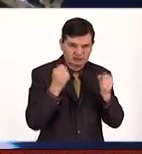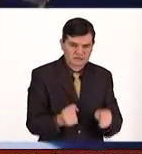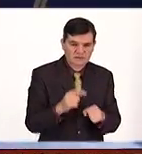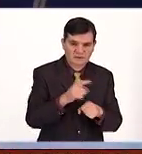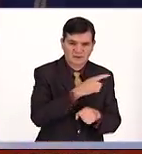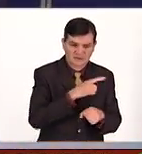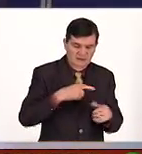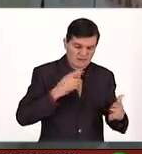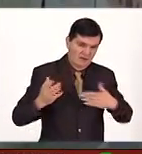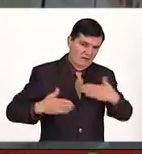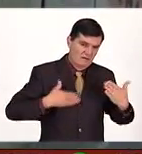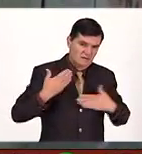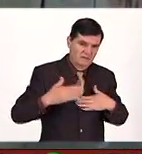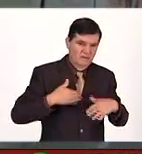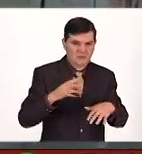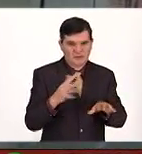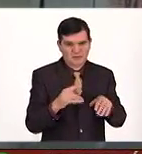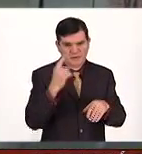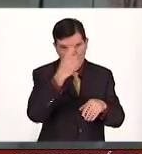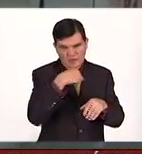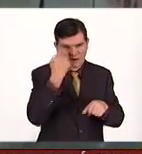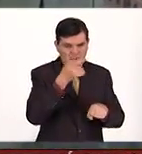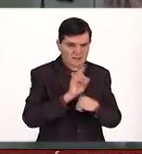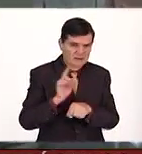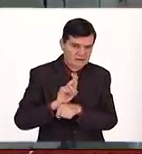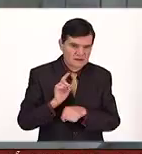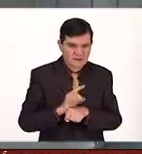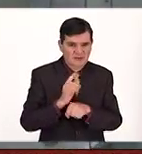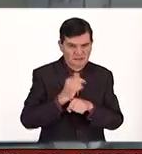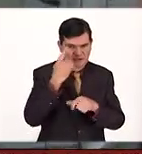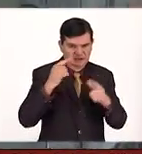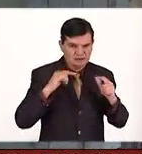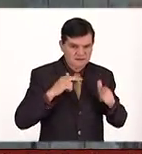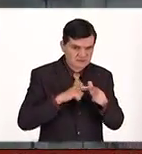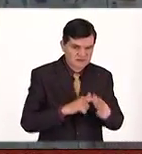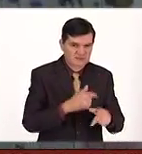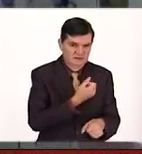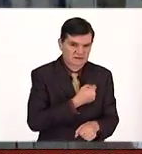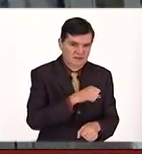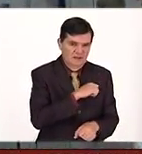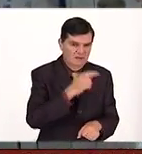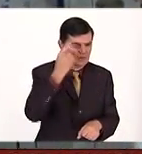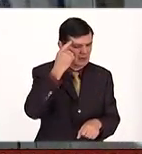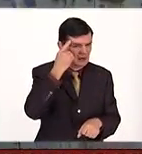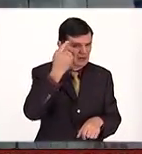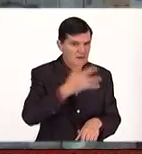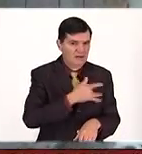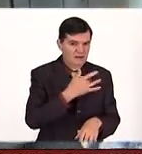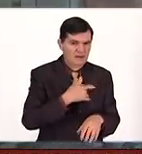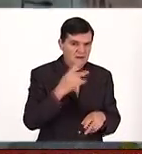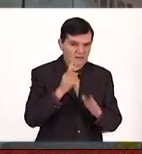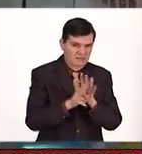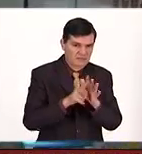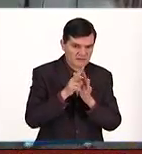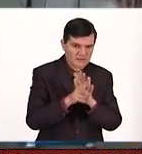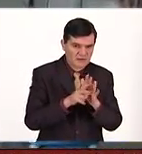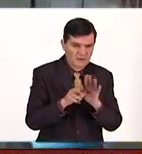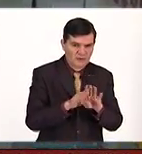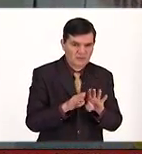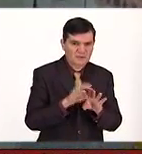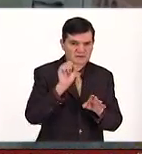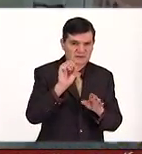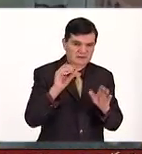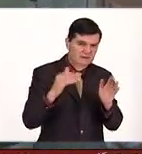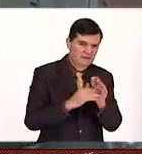cosmonautas deben divertirse por lo menos una hora diaria para mantener su salud mental. Este video cuenta ya casi con